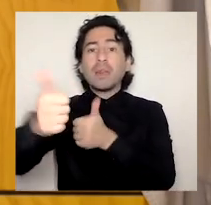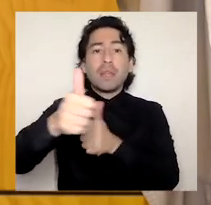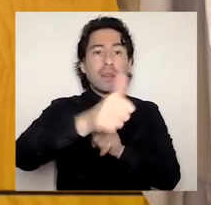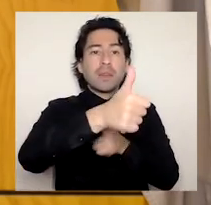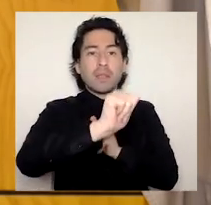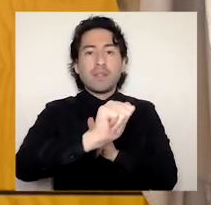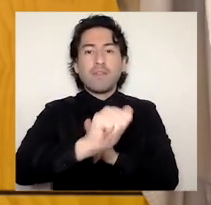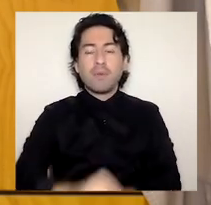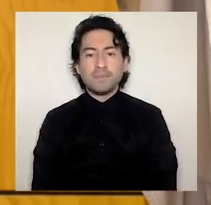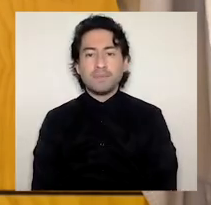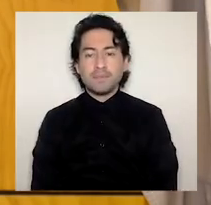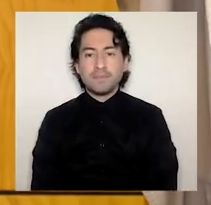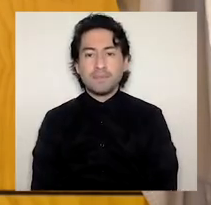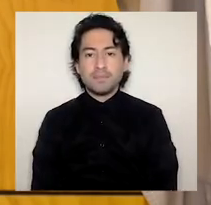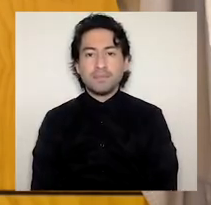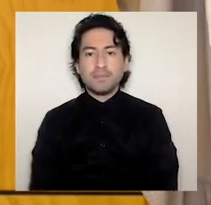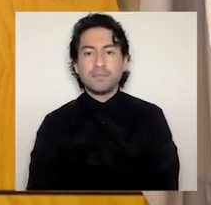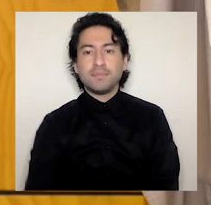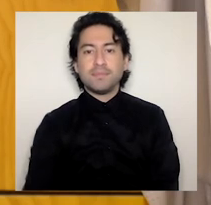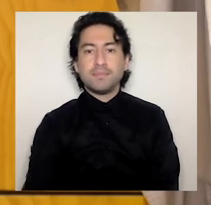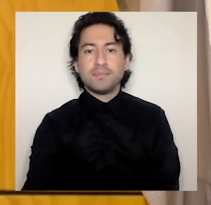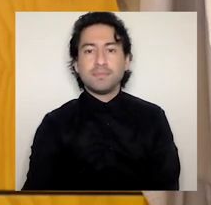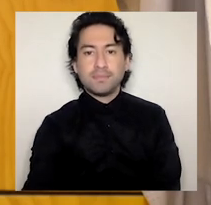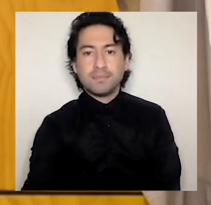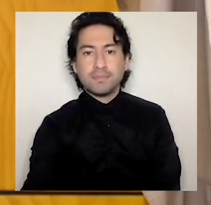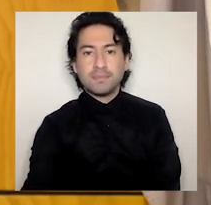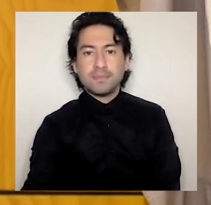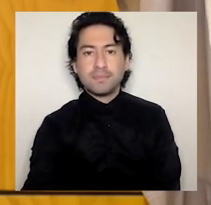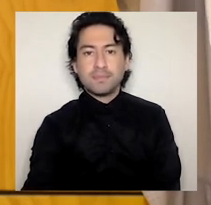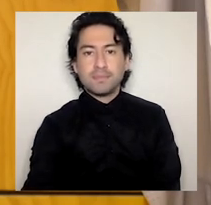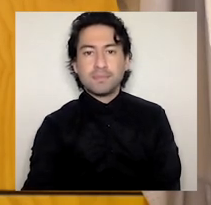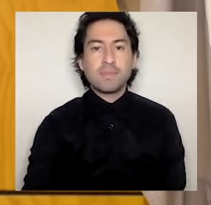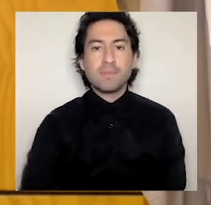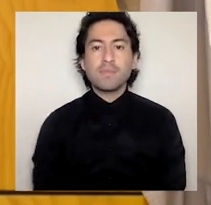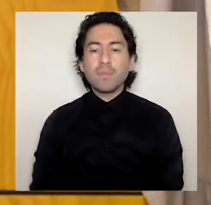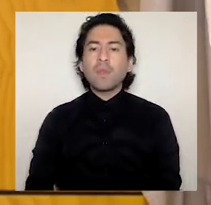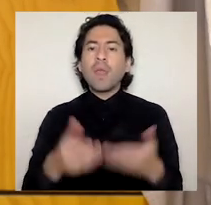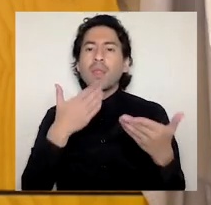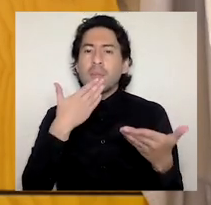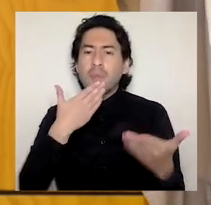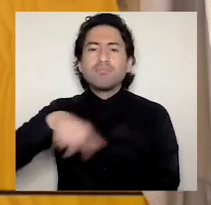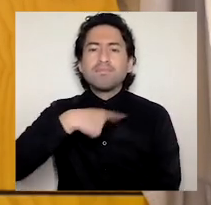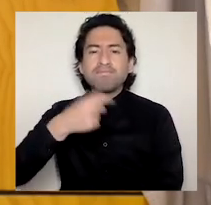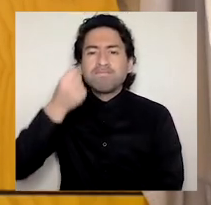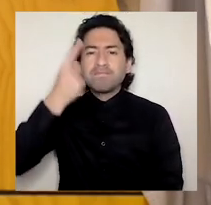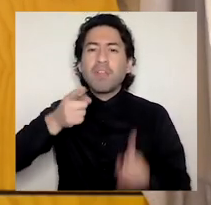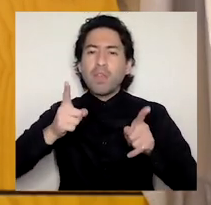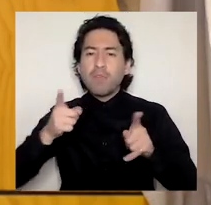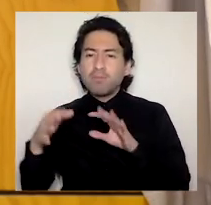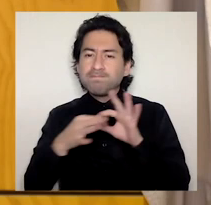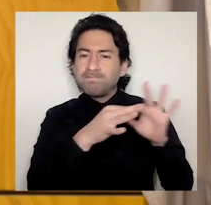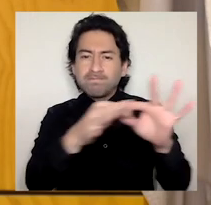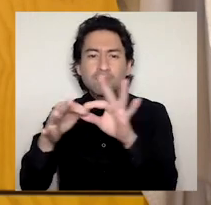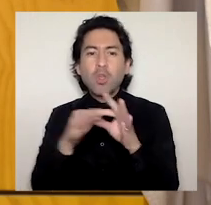la formación universitaria de pregrado de los próximos años. Preliminarmente, sabemos que debemos